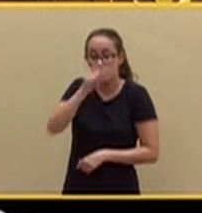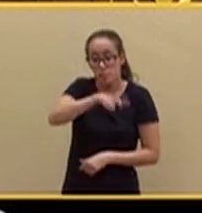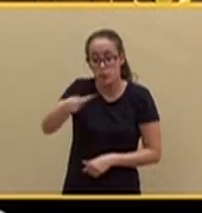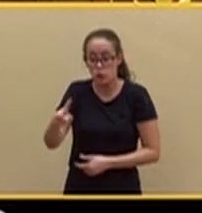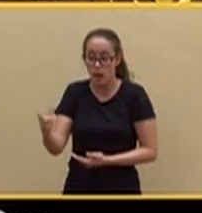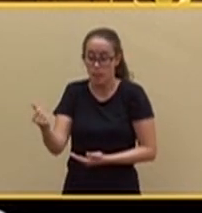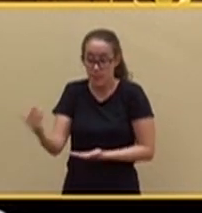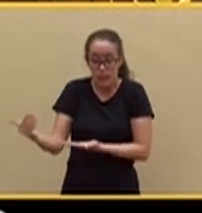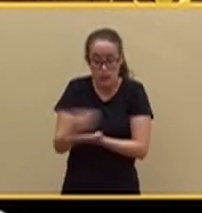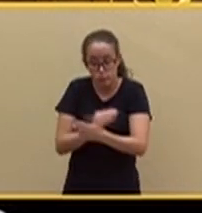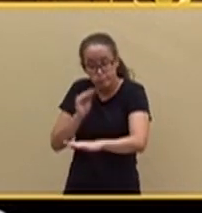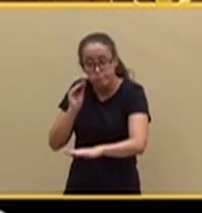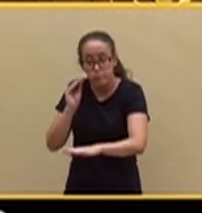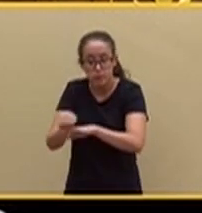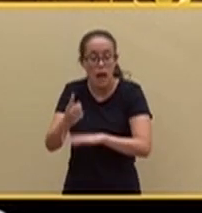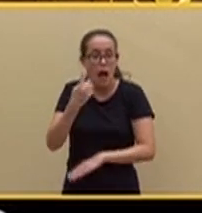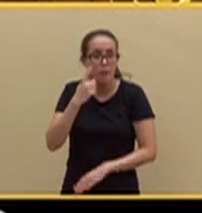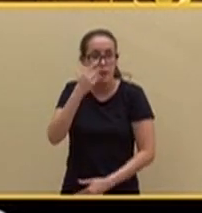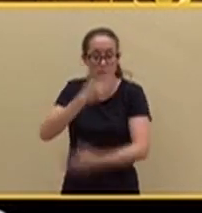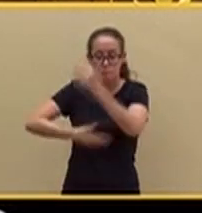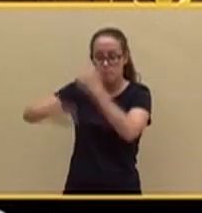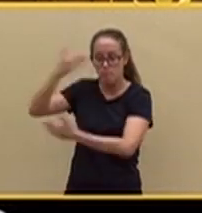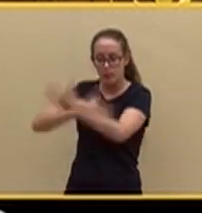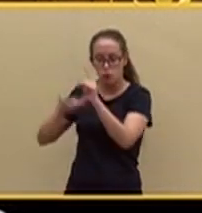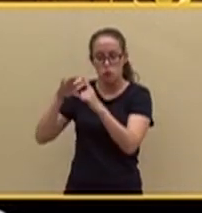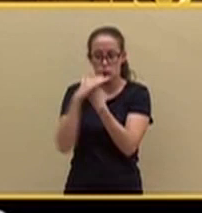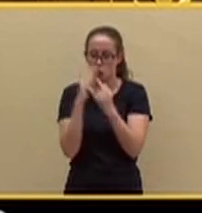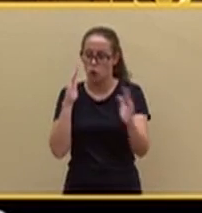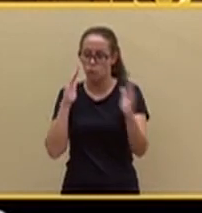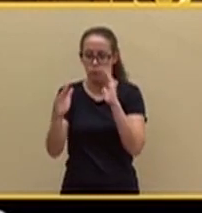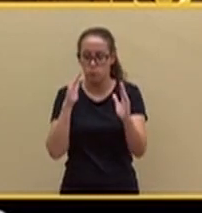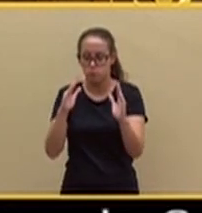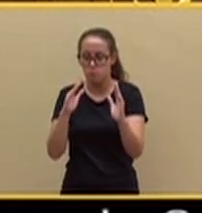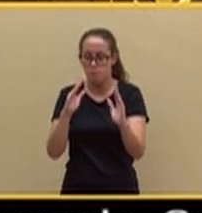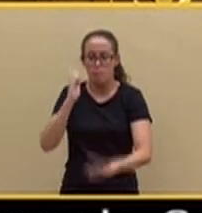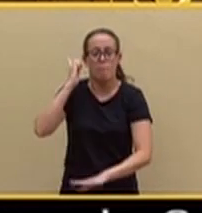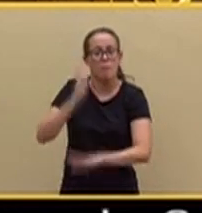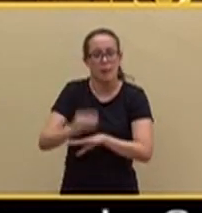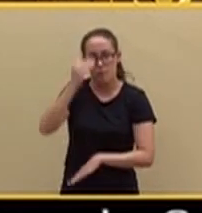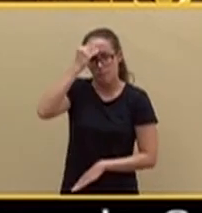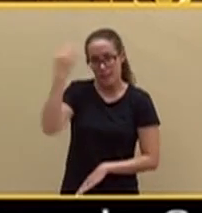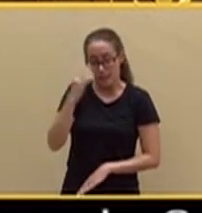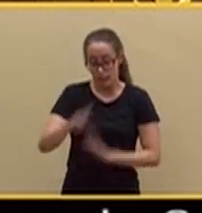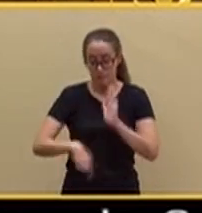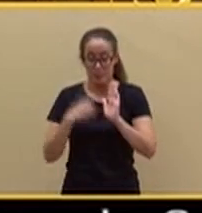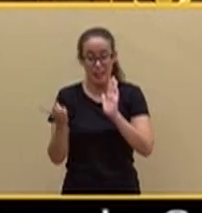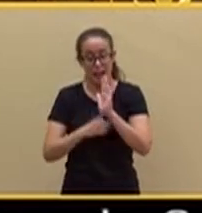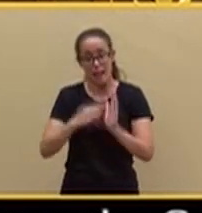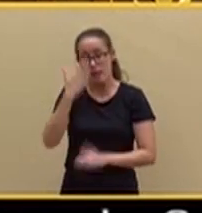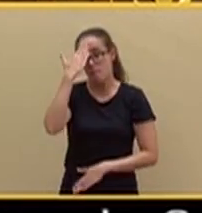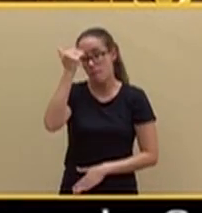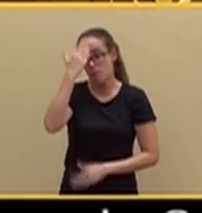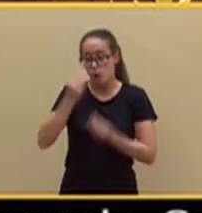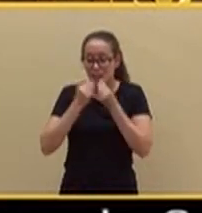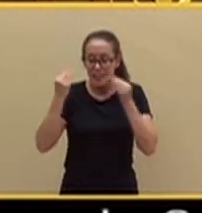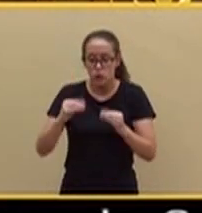sobre nuestro pasado, sobre una época histórica concreta. Señorías, la ley de memoria histórica es fundamentalmente un ataque a la libertad,